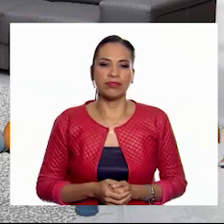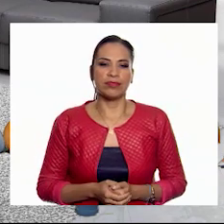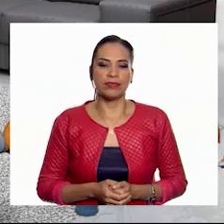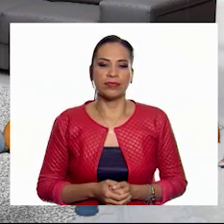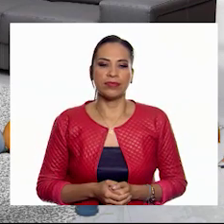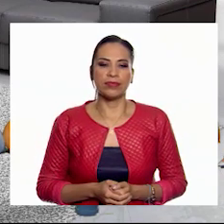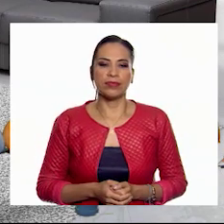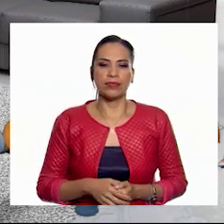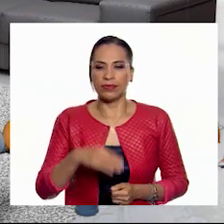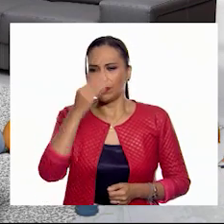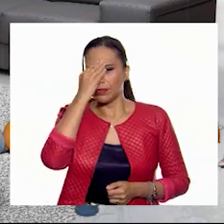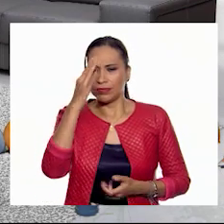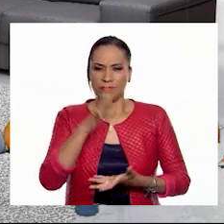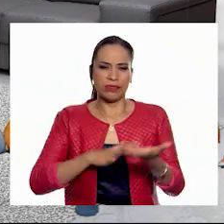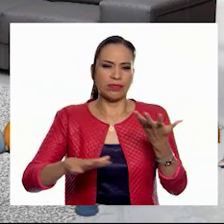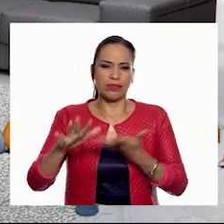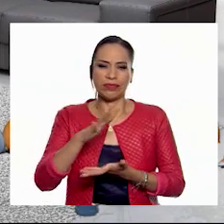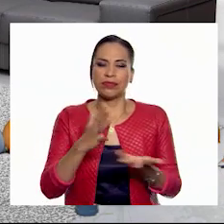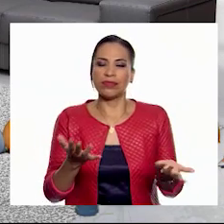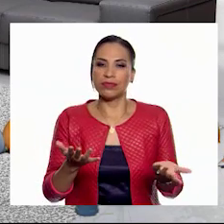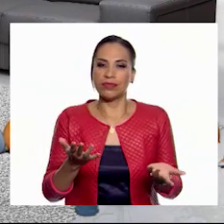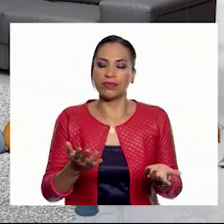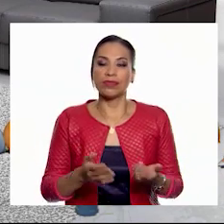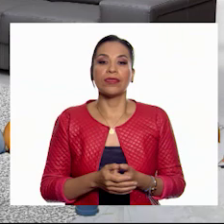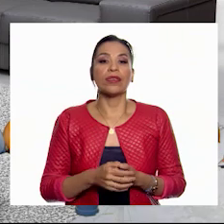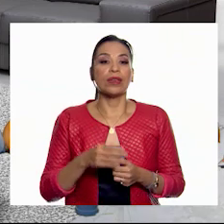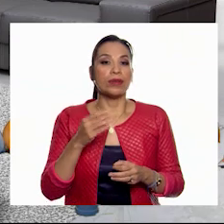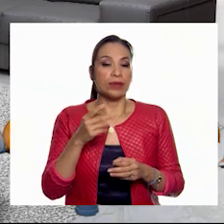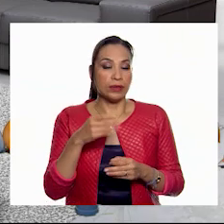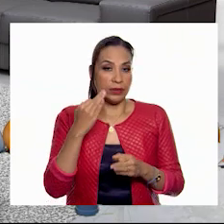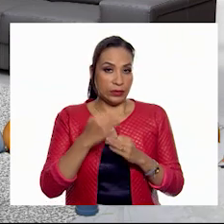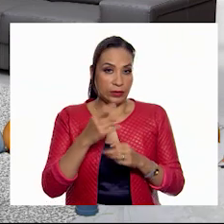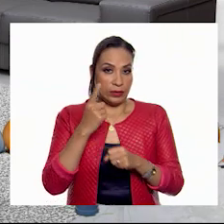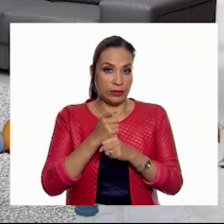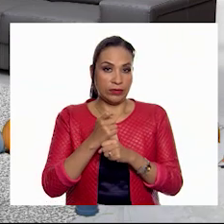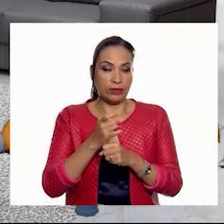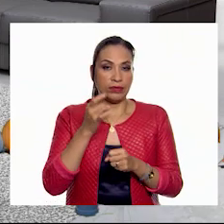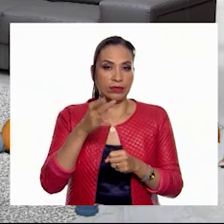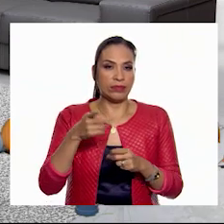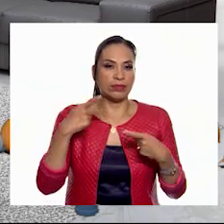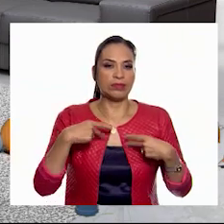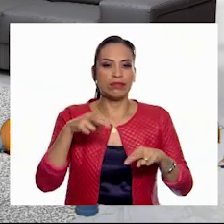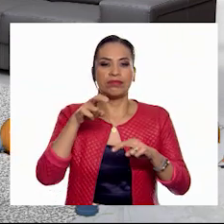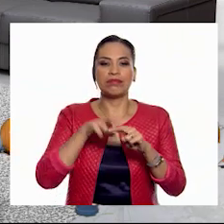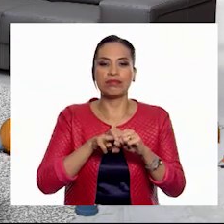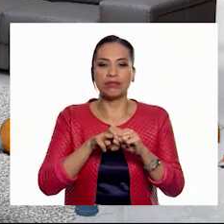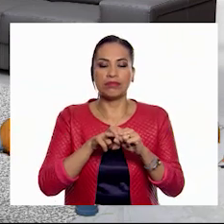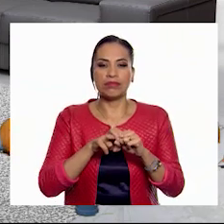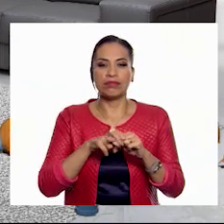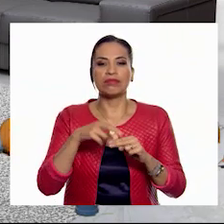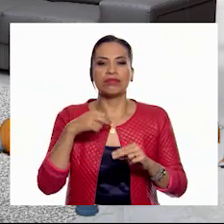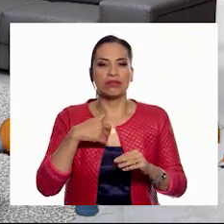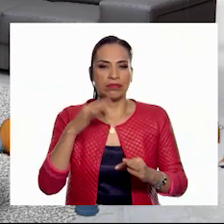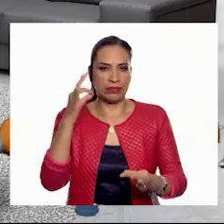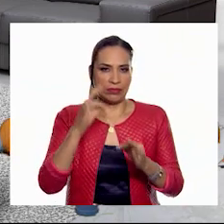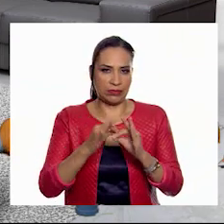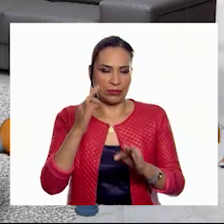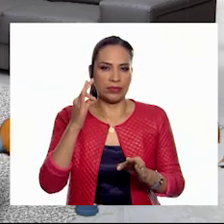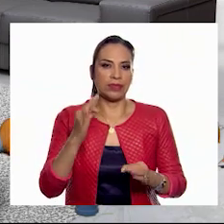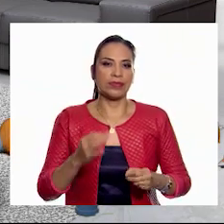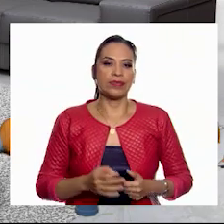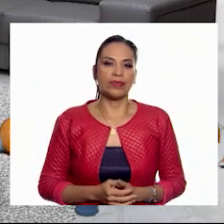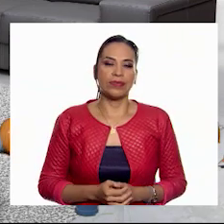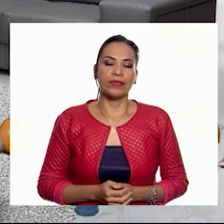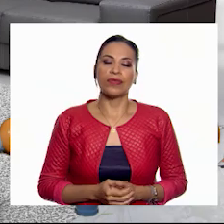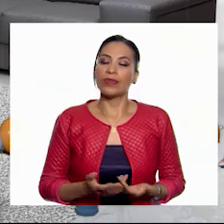¡Qué desastre! Sí. Jorge, ¿estás listo para vencer a sedentarios? Estoy listo, Eva.